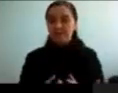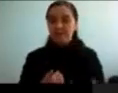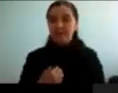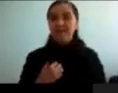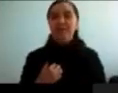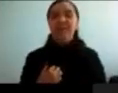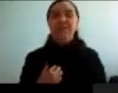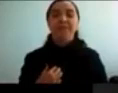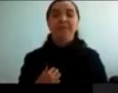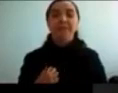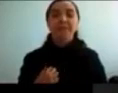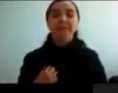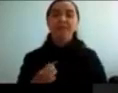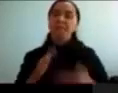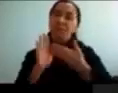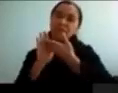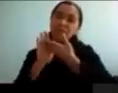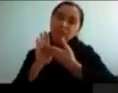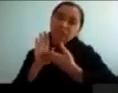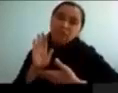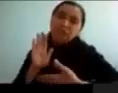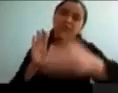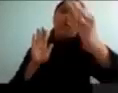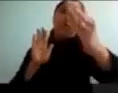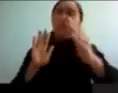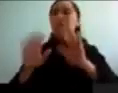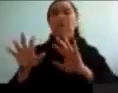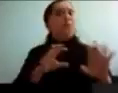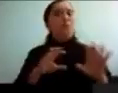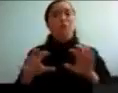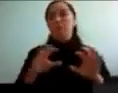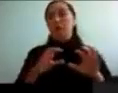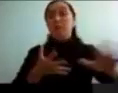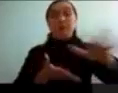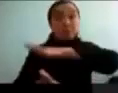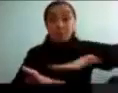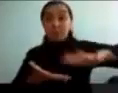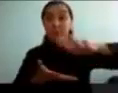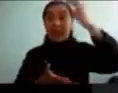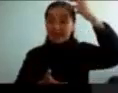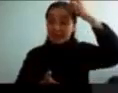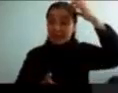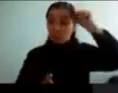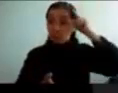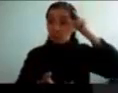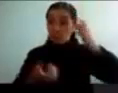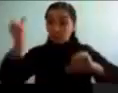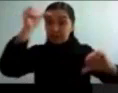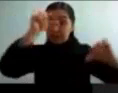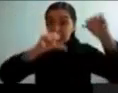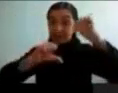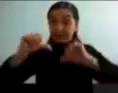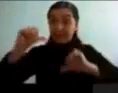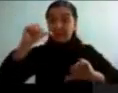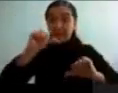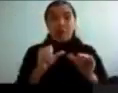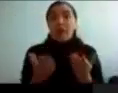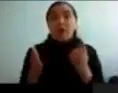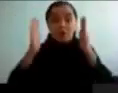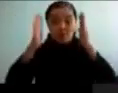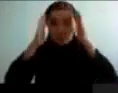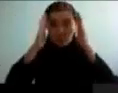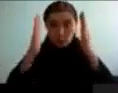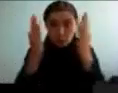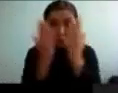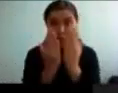De ahí en adelante, han pasado muchísimas cosas, en el campo de la neurociencia, en la neurociencia cognitiva, pero hay varias formas, de estudiar la atención, por ejemplo,